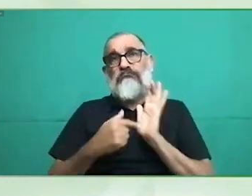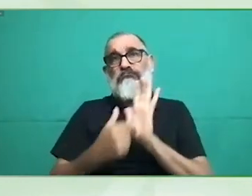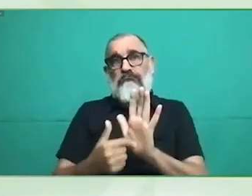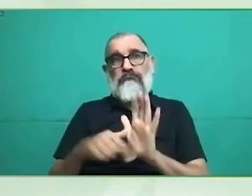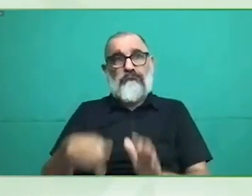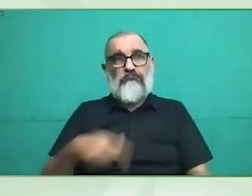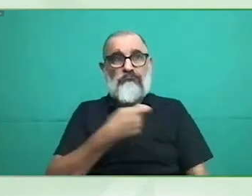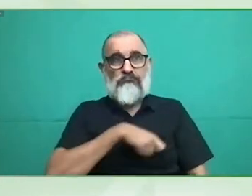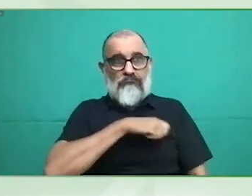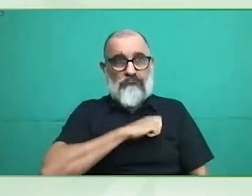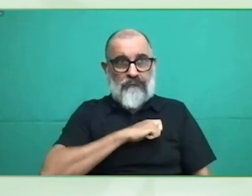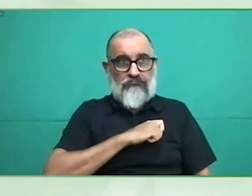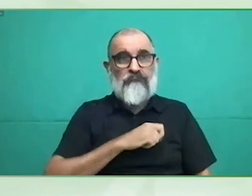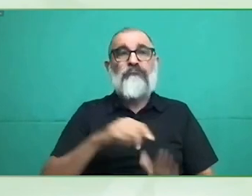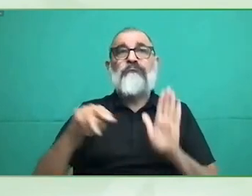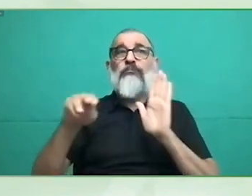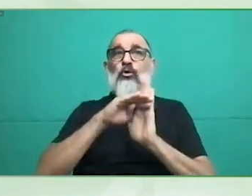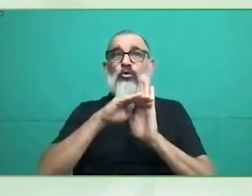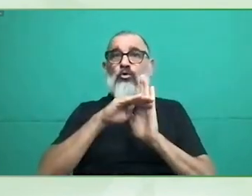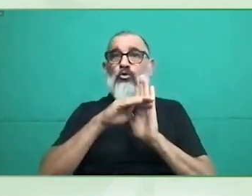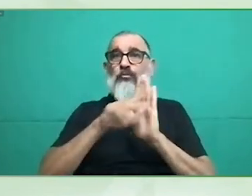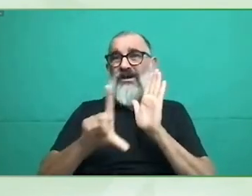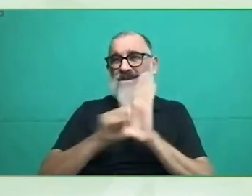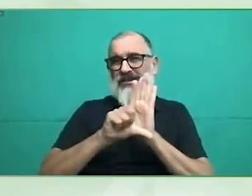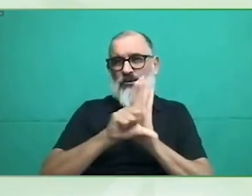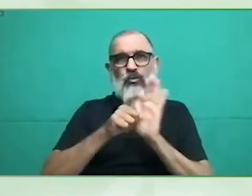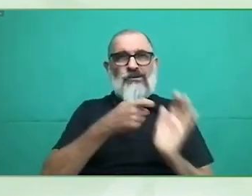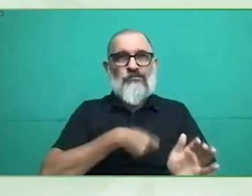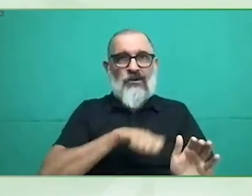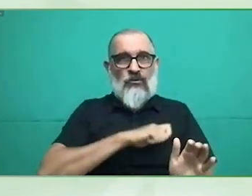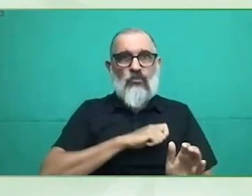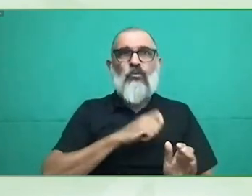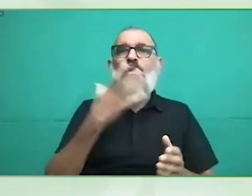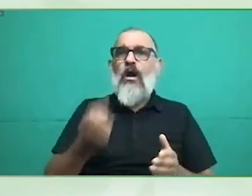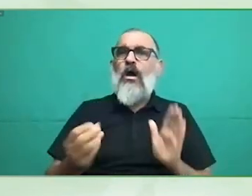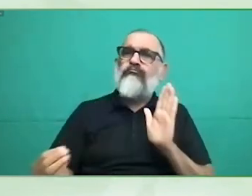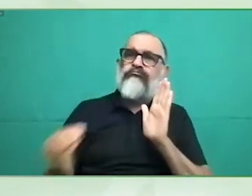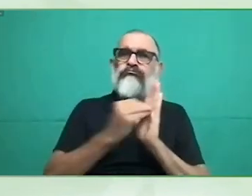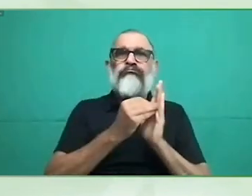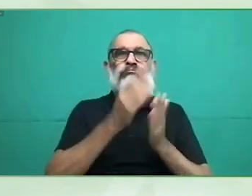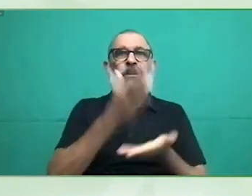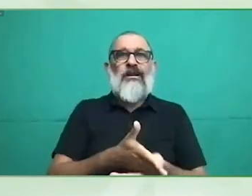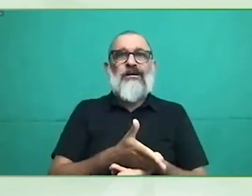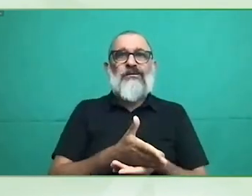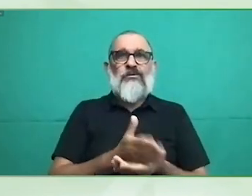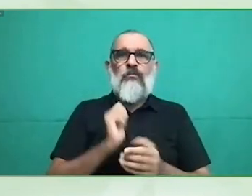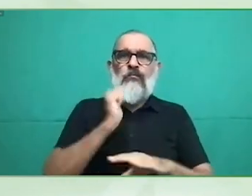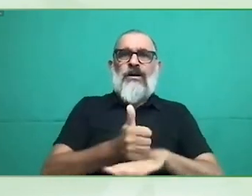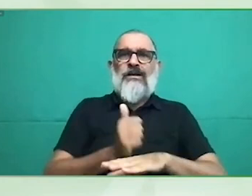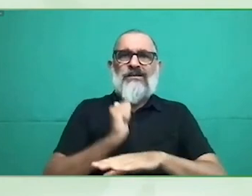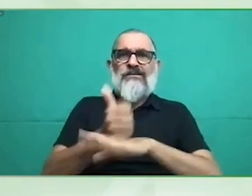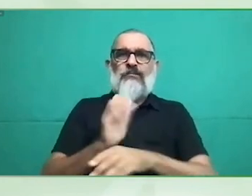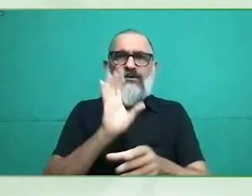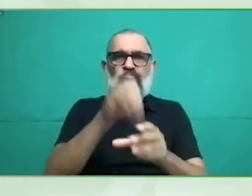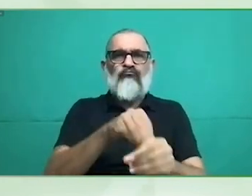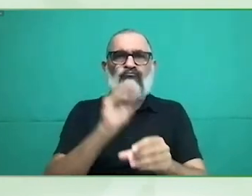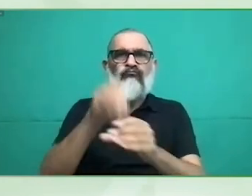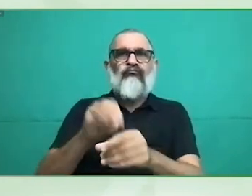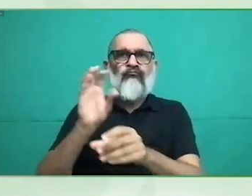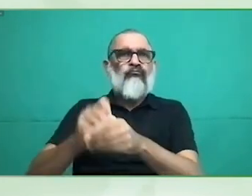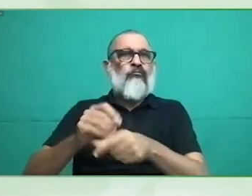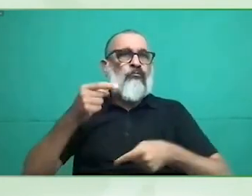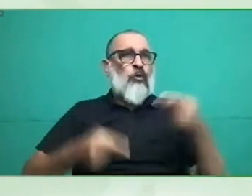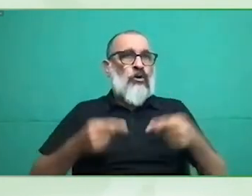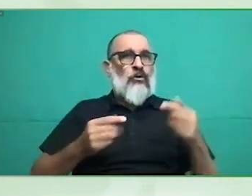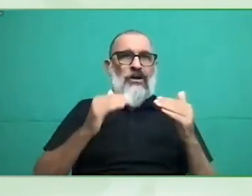discapacidad también la legislación pues establece medidas de accesibilidad a las instalaciones de los